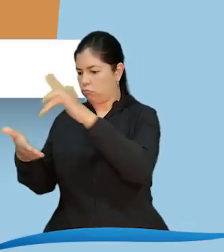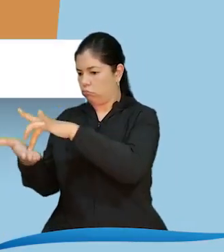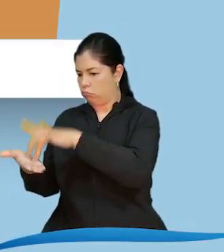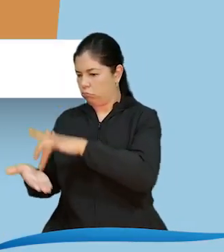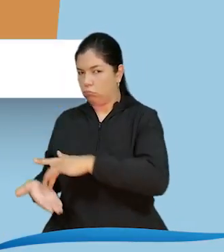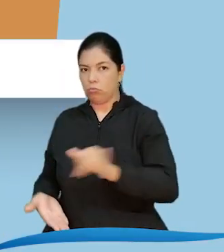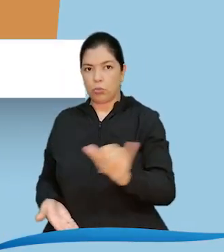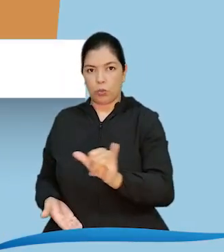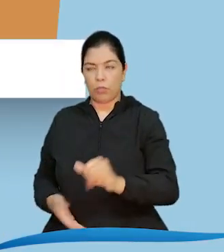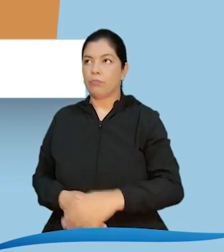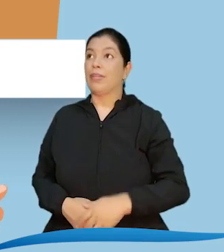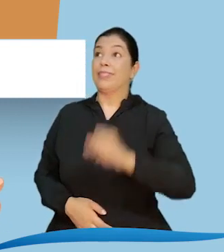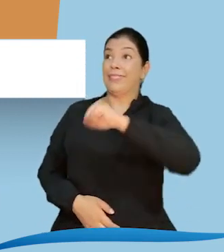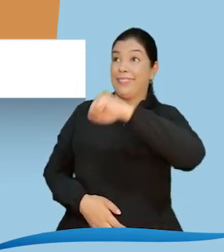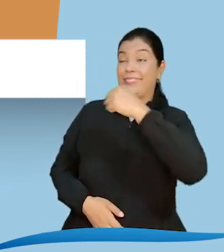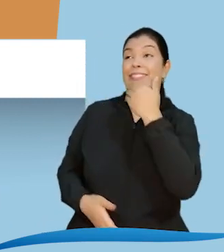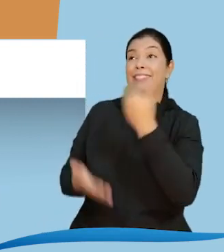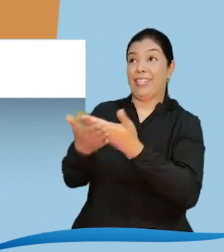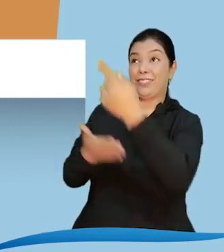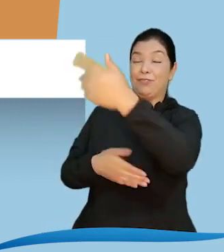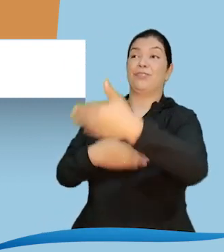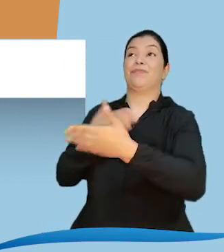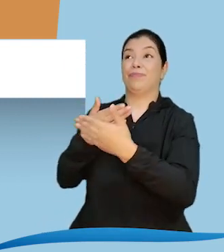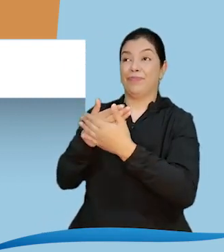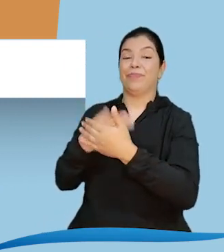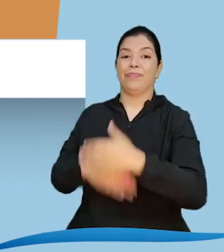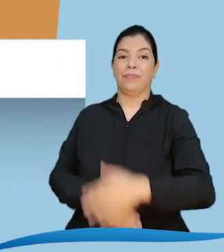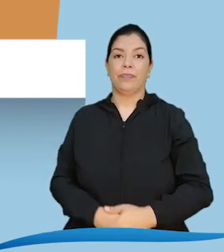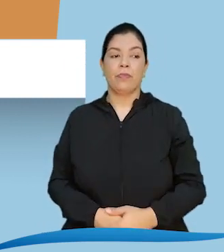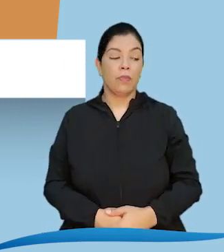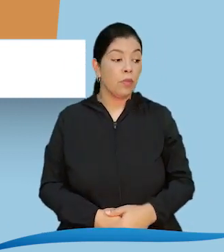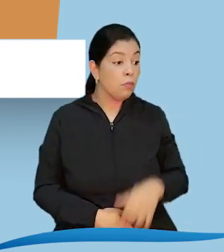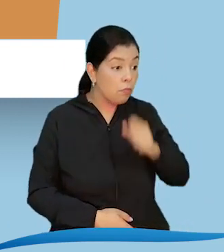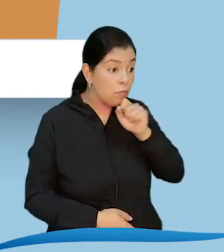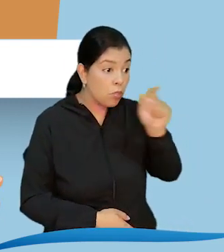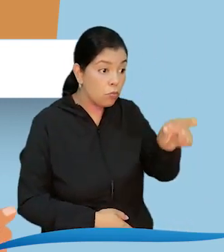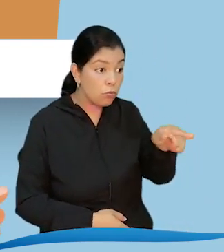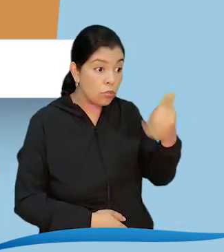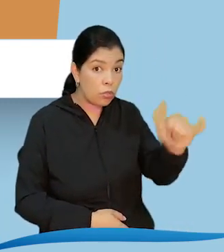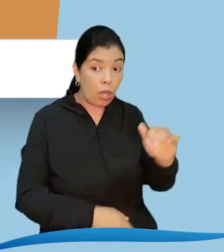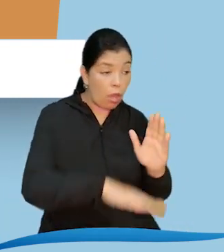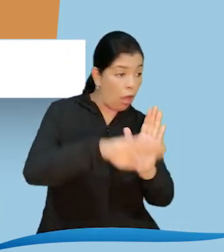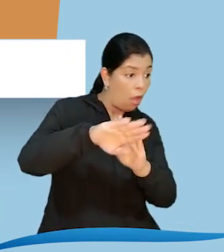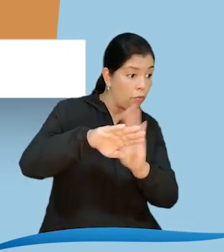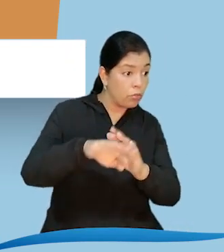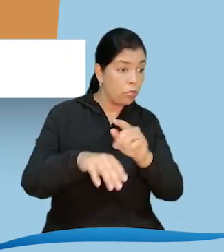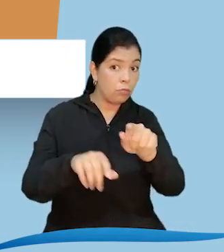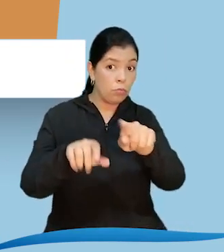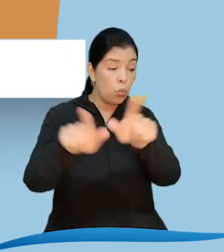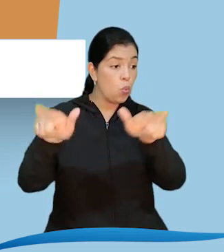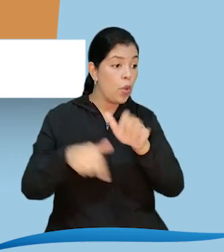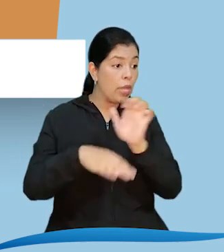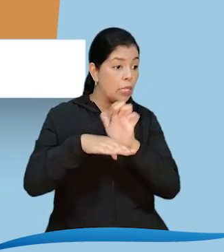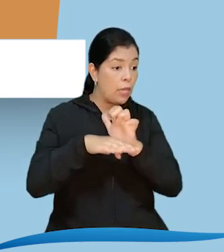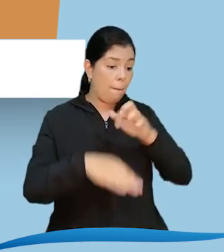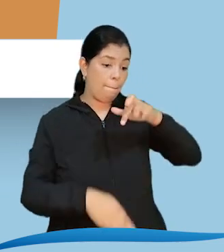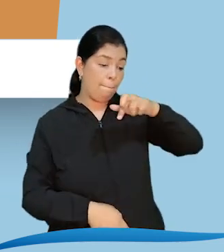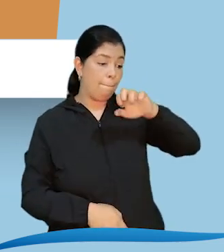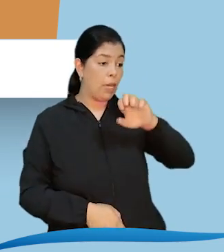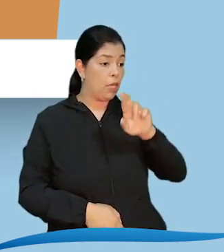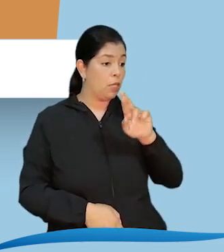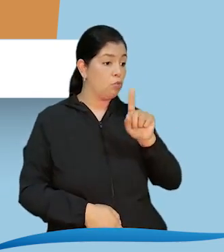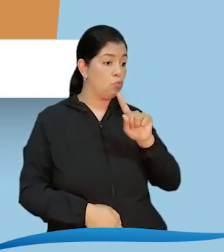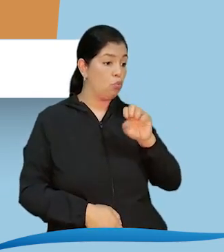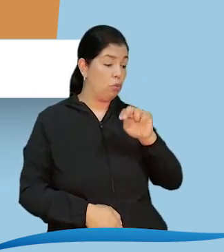Notificaron con anterioridad y por escrito a la personería del territorio La realización de jornadas de elección De modo que esta entidad